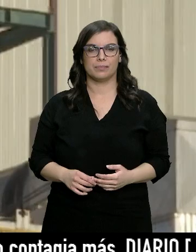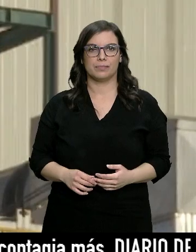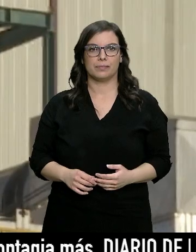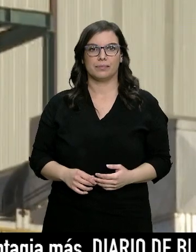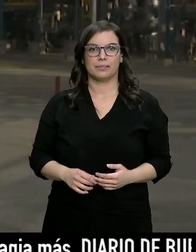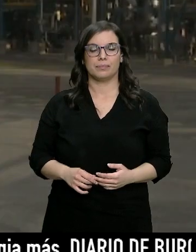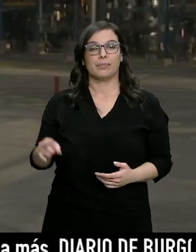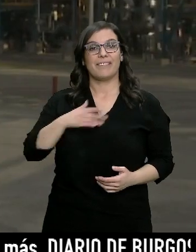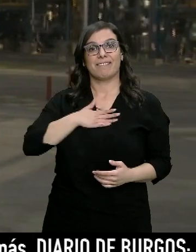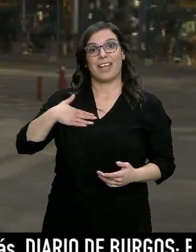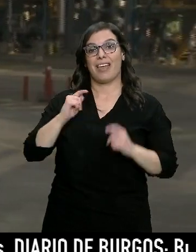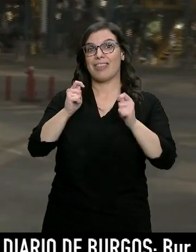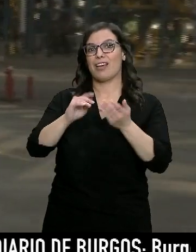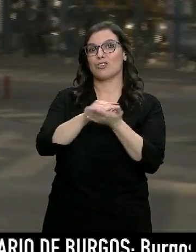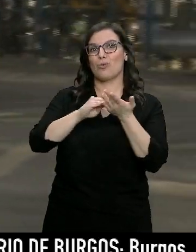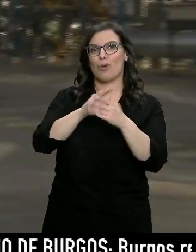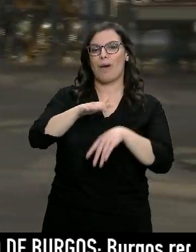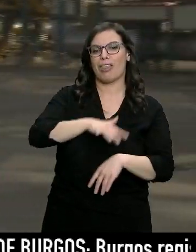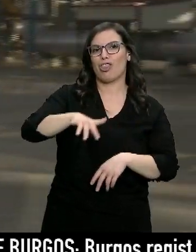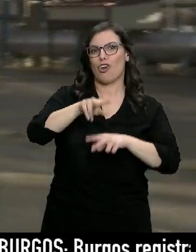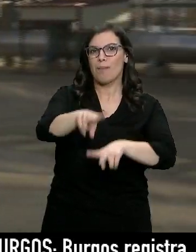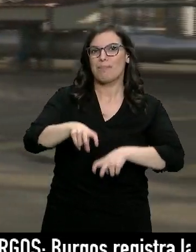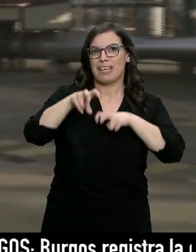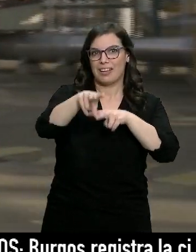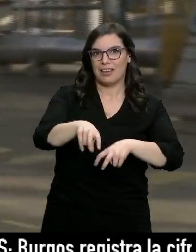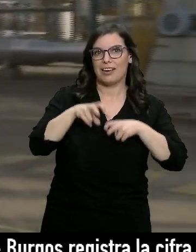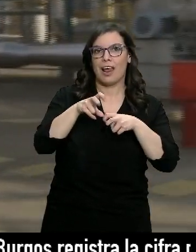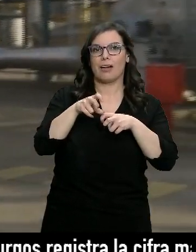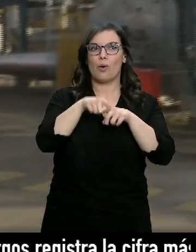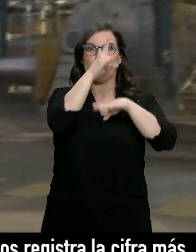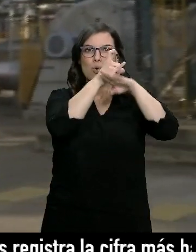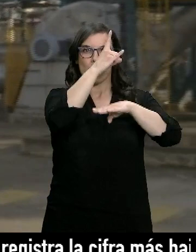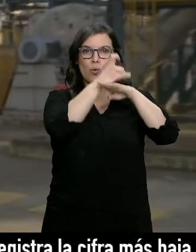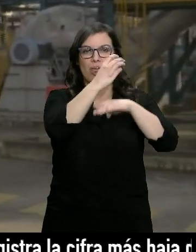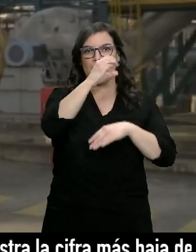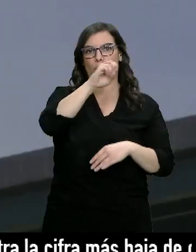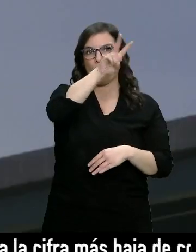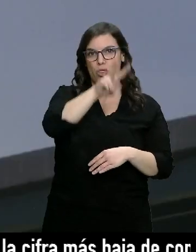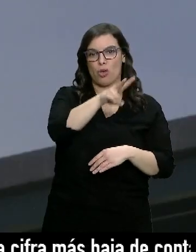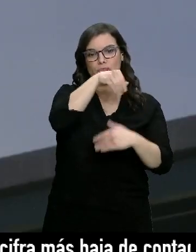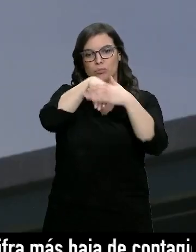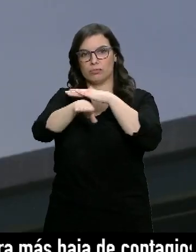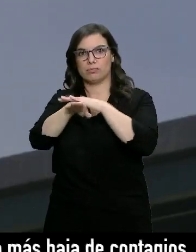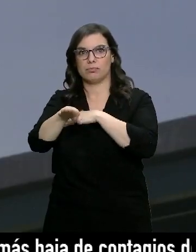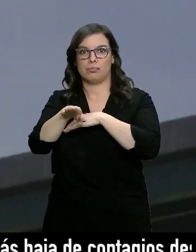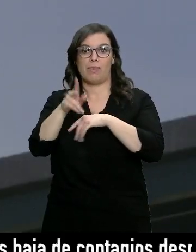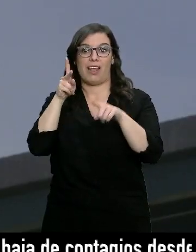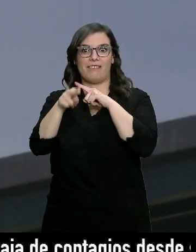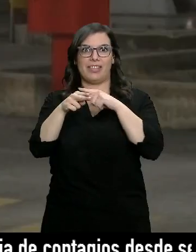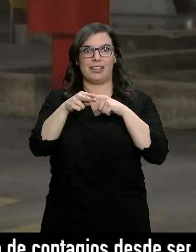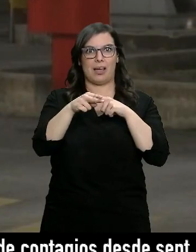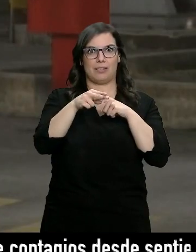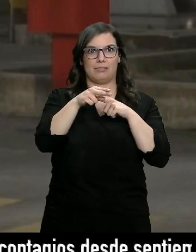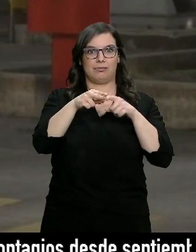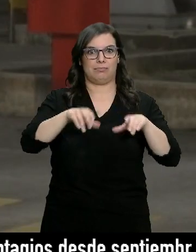Buscaba ser la solución para las cuencas mineras. La captura y el almacenamiento de CO2 iba a evitar el cierre de las térmicas. Eso